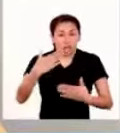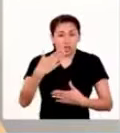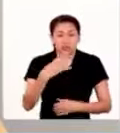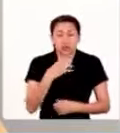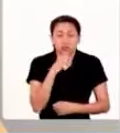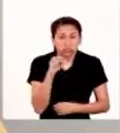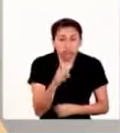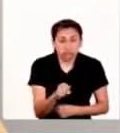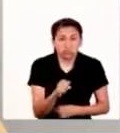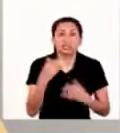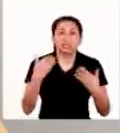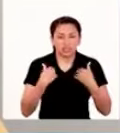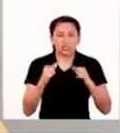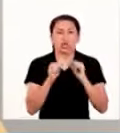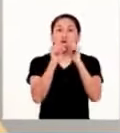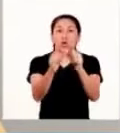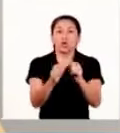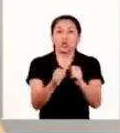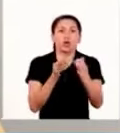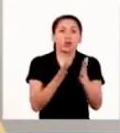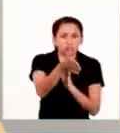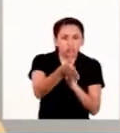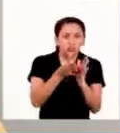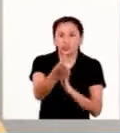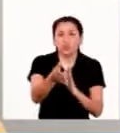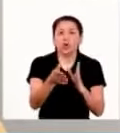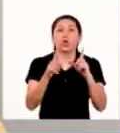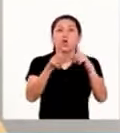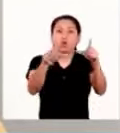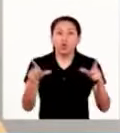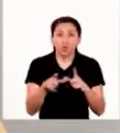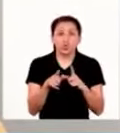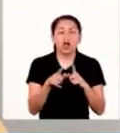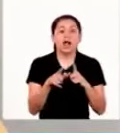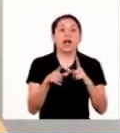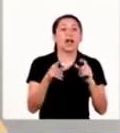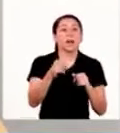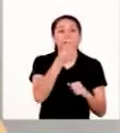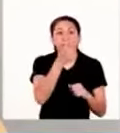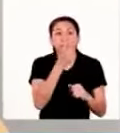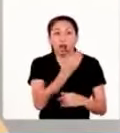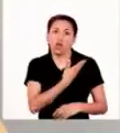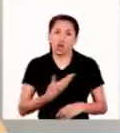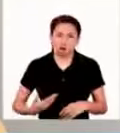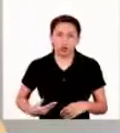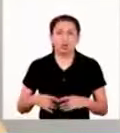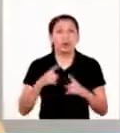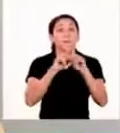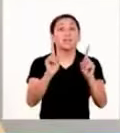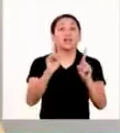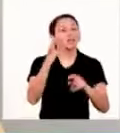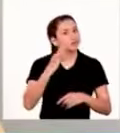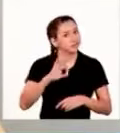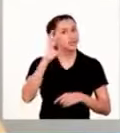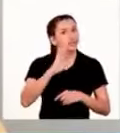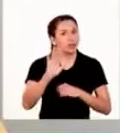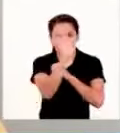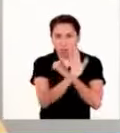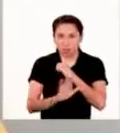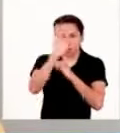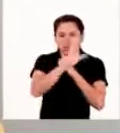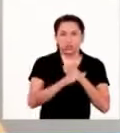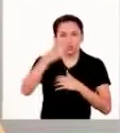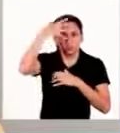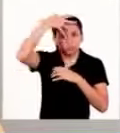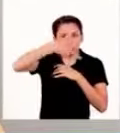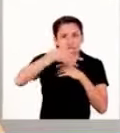adultas mayores deben continuar participando de espacios públicos y privados. Eso sí, siempre siguiendo las medidas de